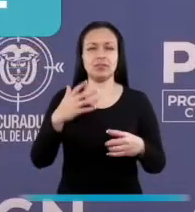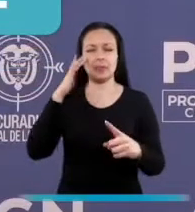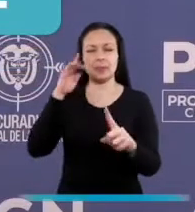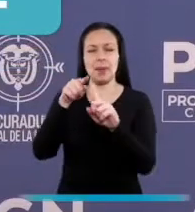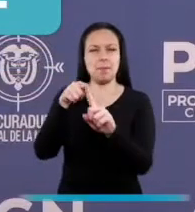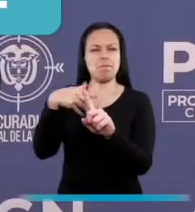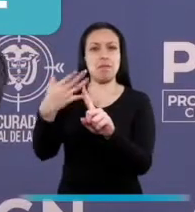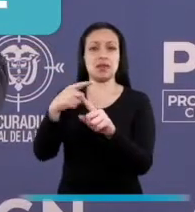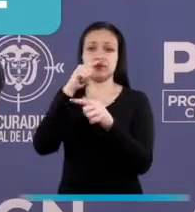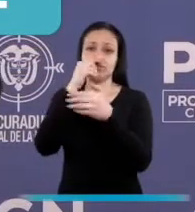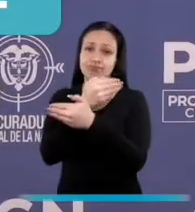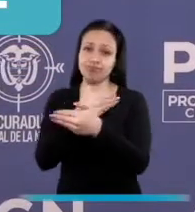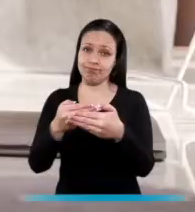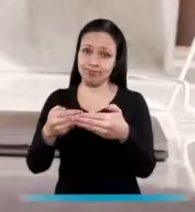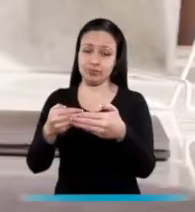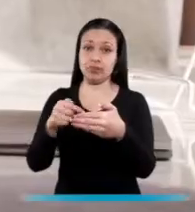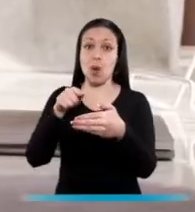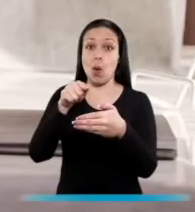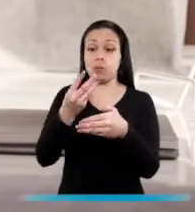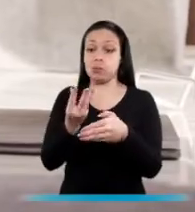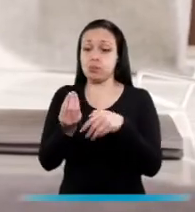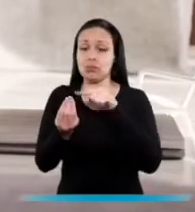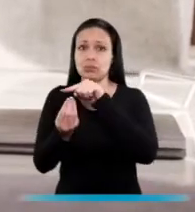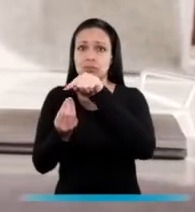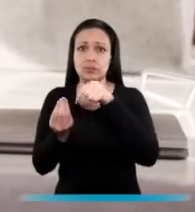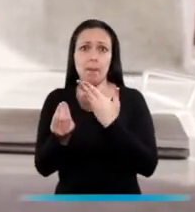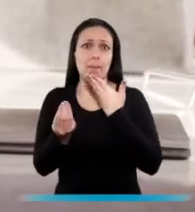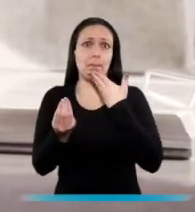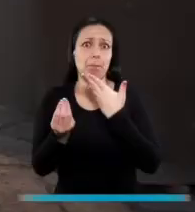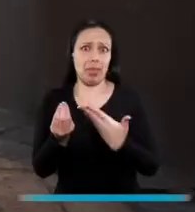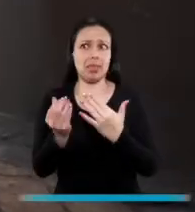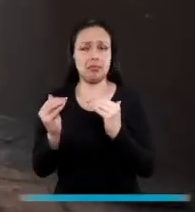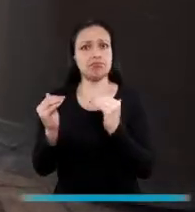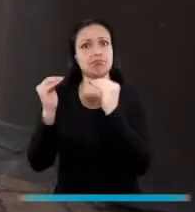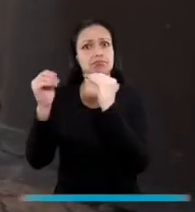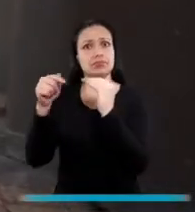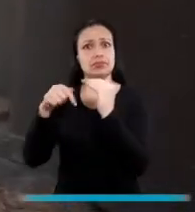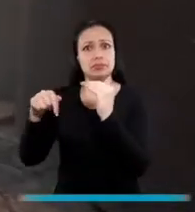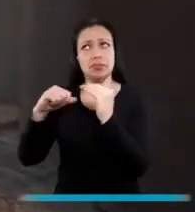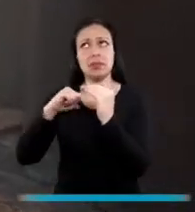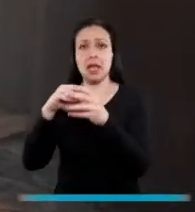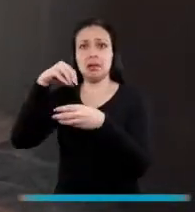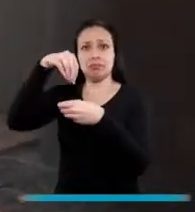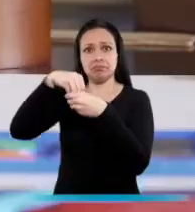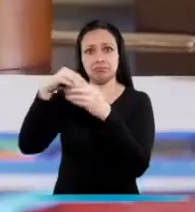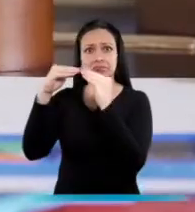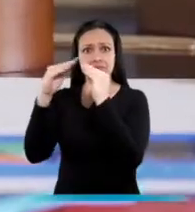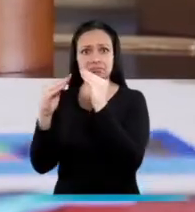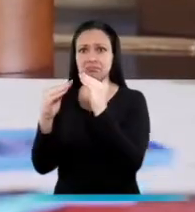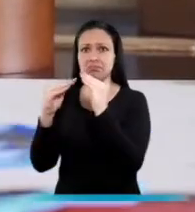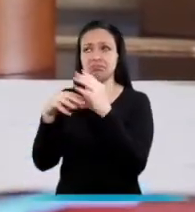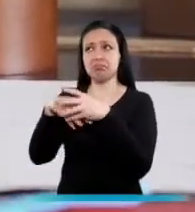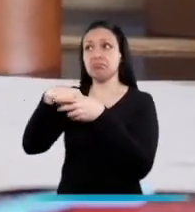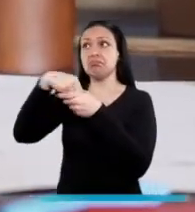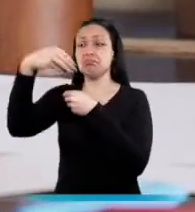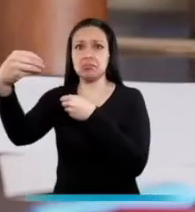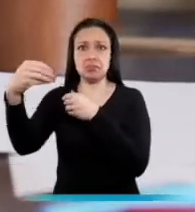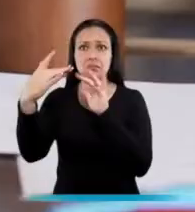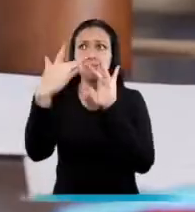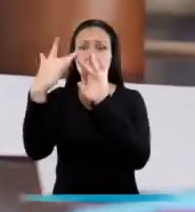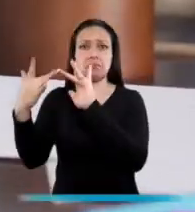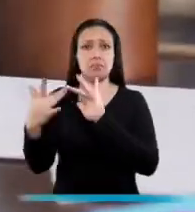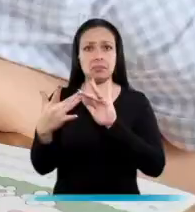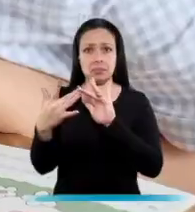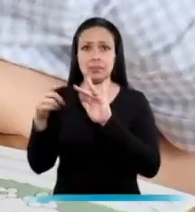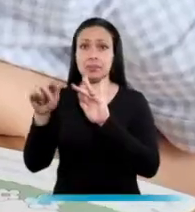Y particularmente de nuestros niños, que están buena parte de ellos en el caso de las clases privilegiadas, en sus casas, sin posibilidades de